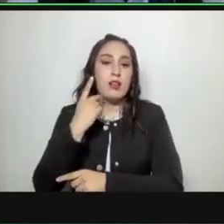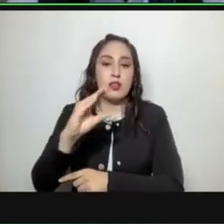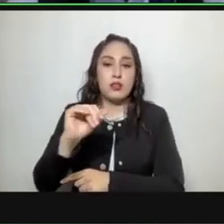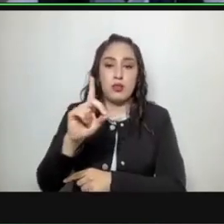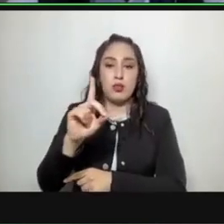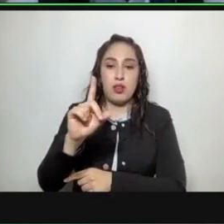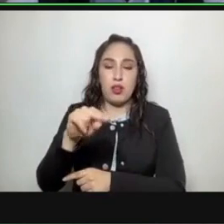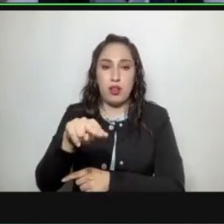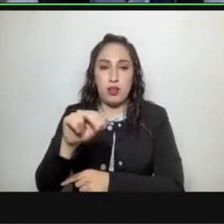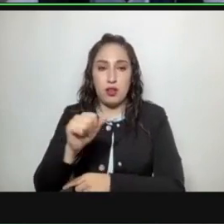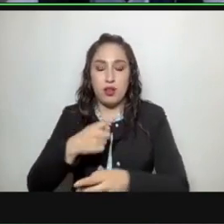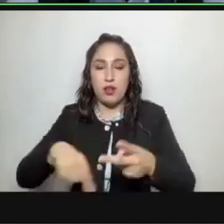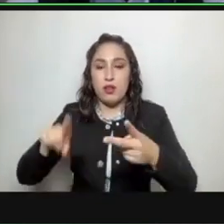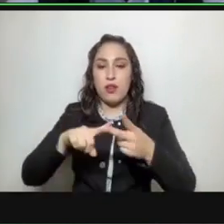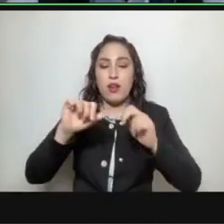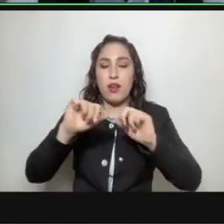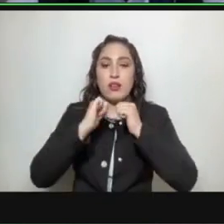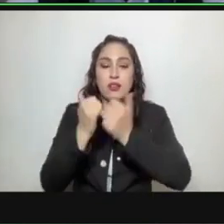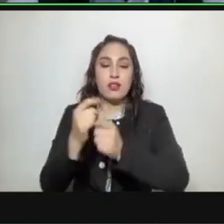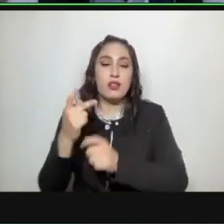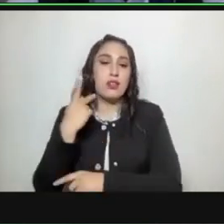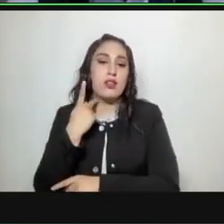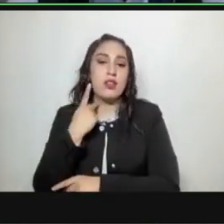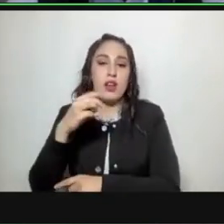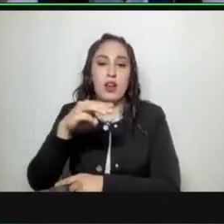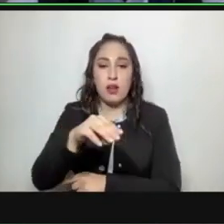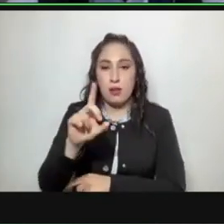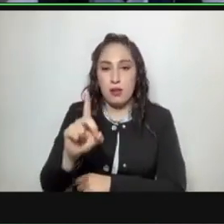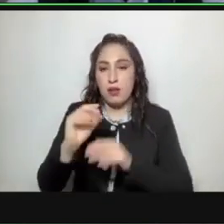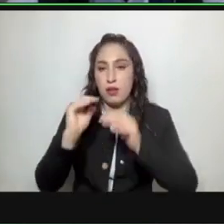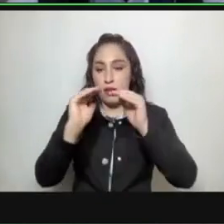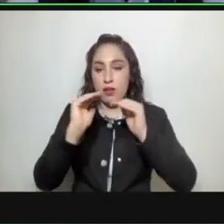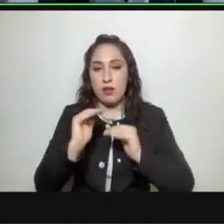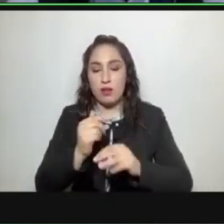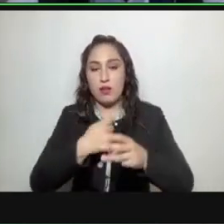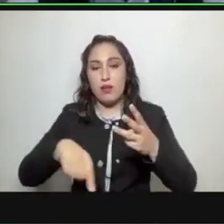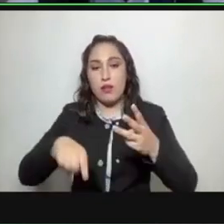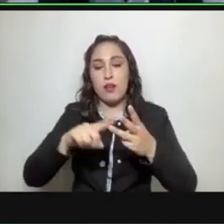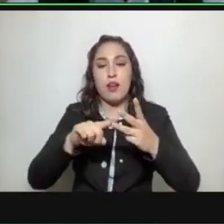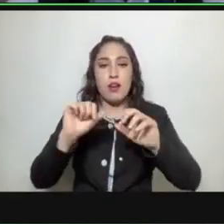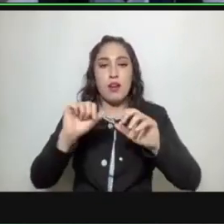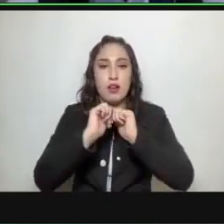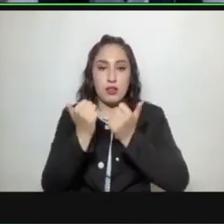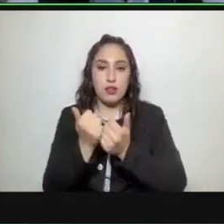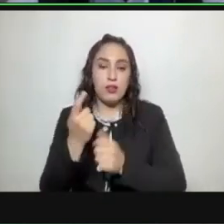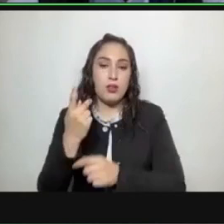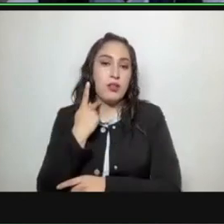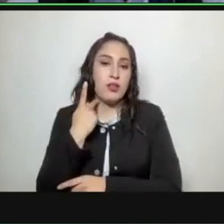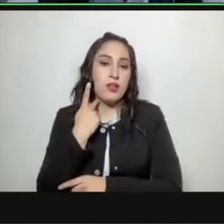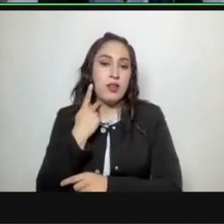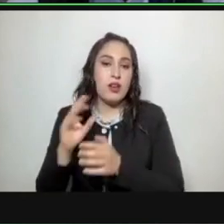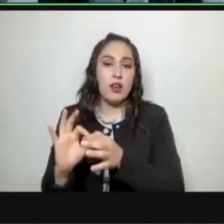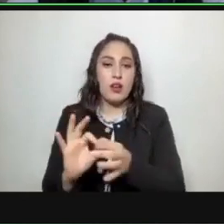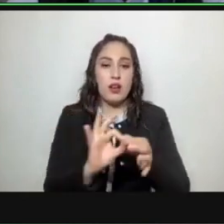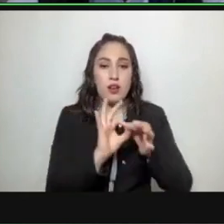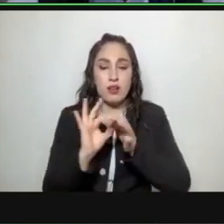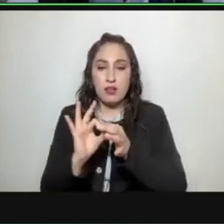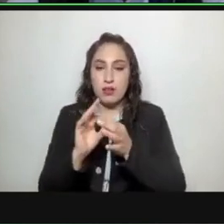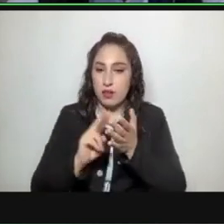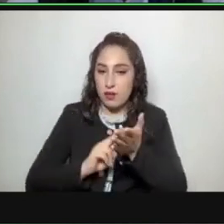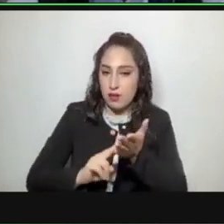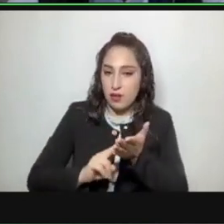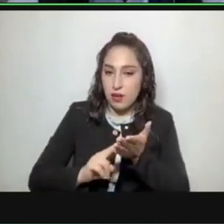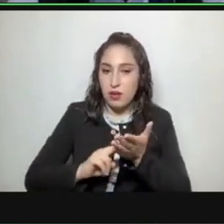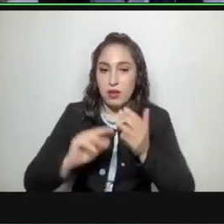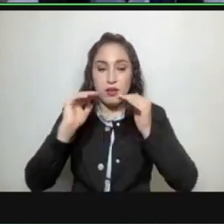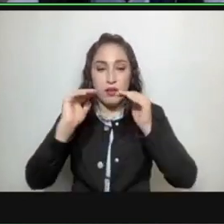dos asociación parlamentaria mujeres demócratas tres asociación parlamentaria alianza verde juntos por